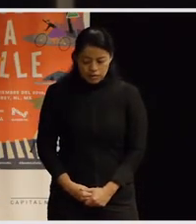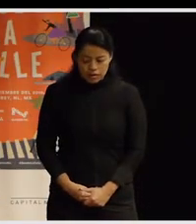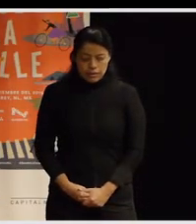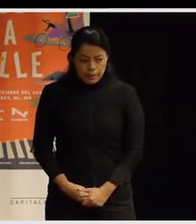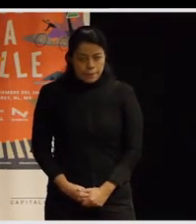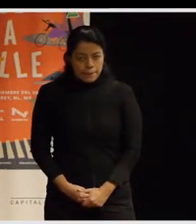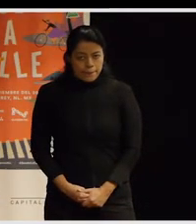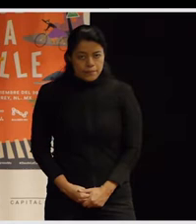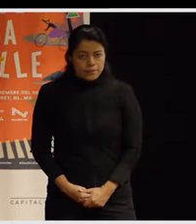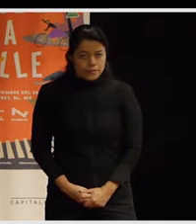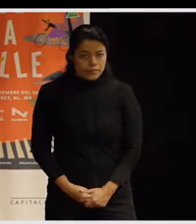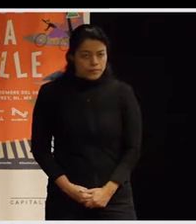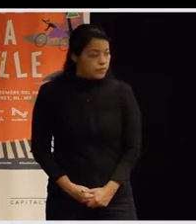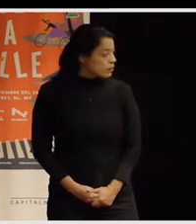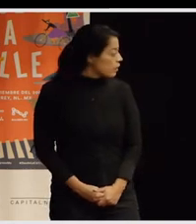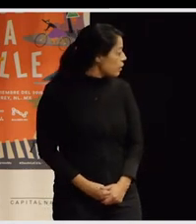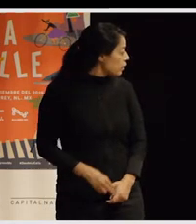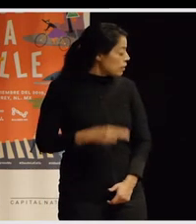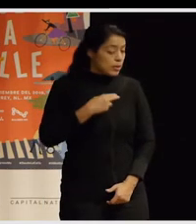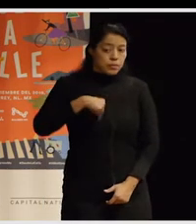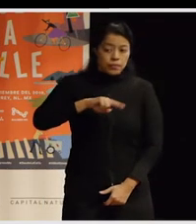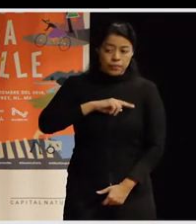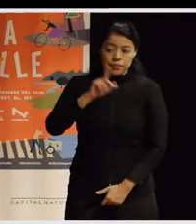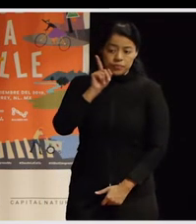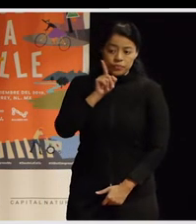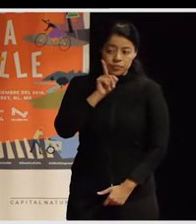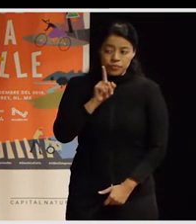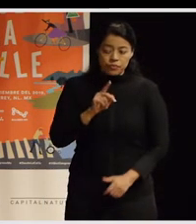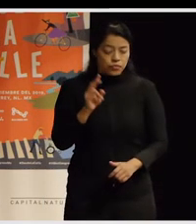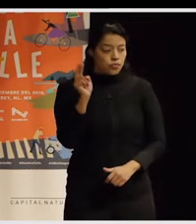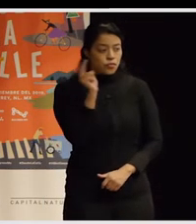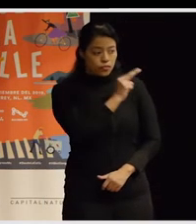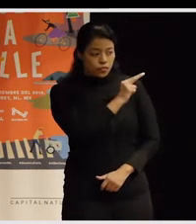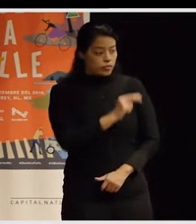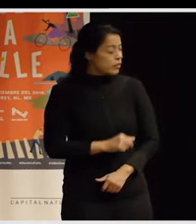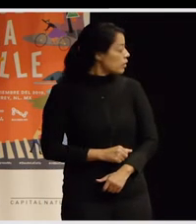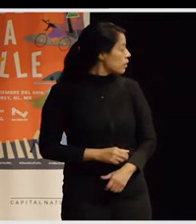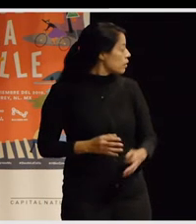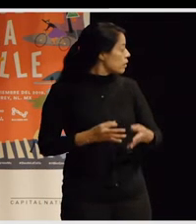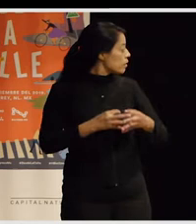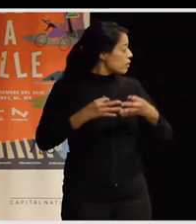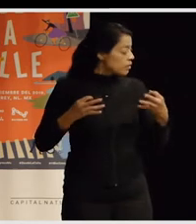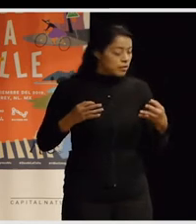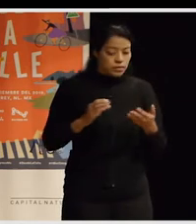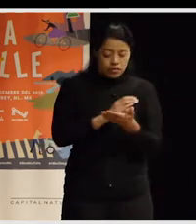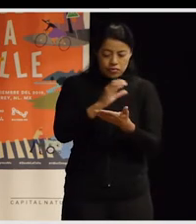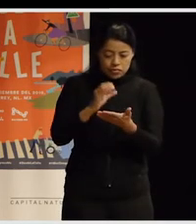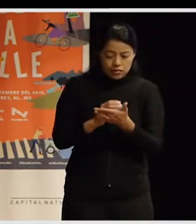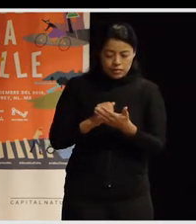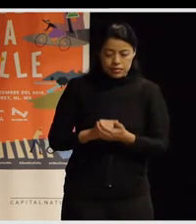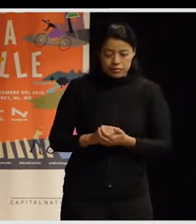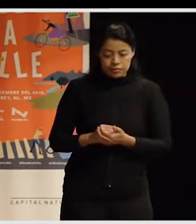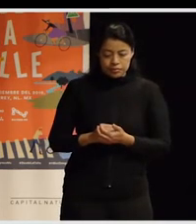Bien, bueno, como estaba diciendo antes, para nosotras es fundamental la relación entre pueblo-ciudad-territorio, ¿no? y ciudadanía y sociedad, o sea, como todas estas ideas